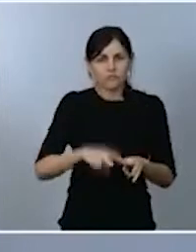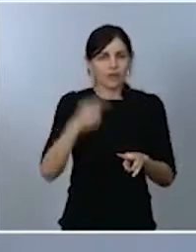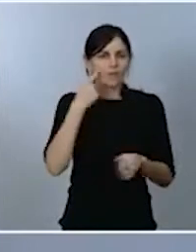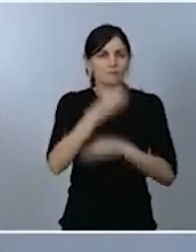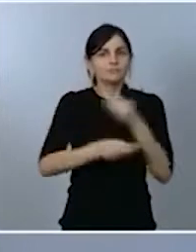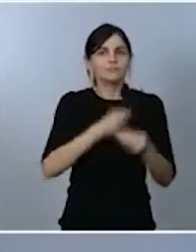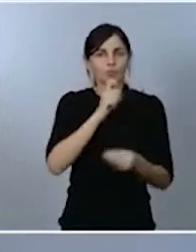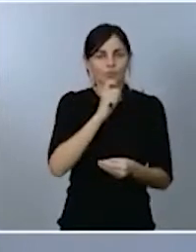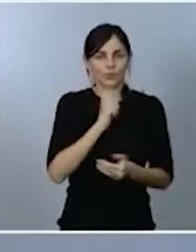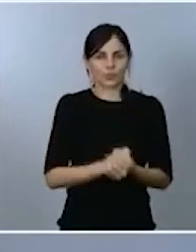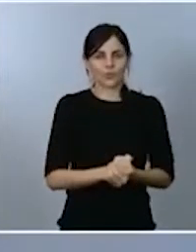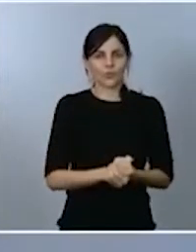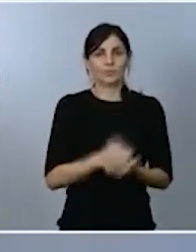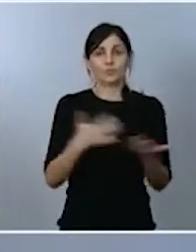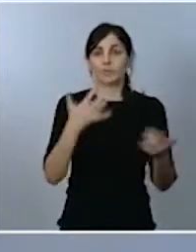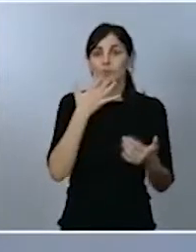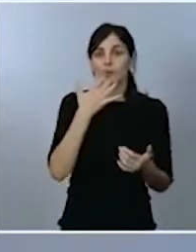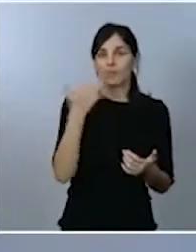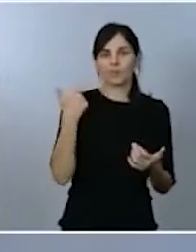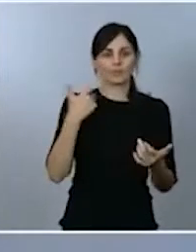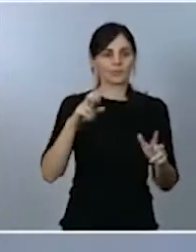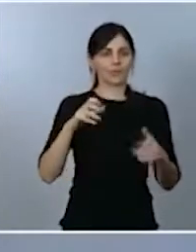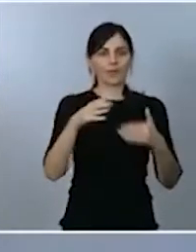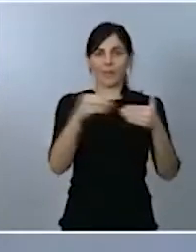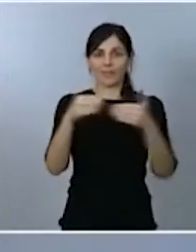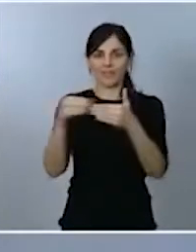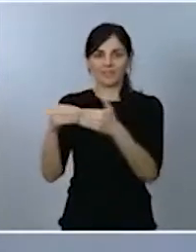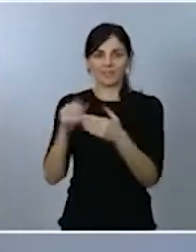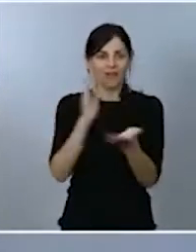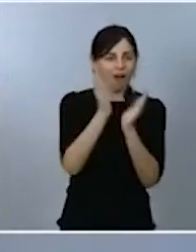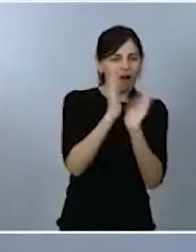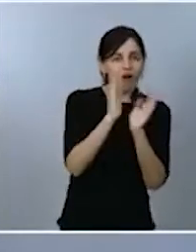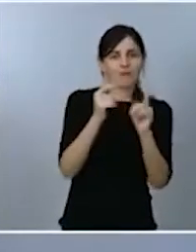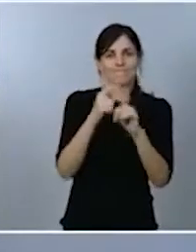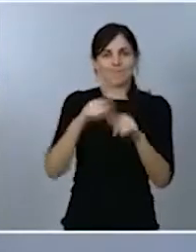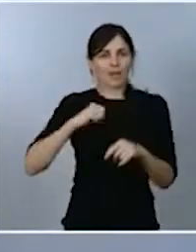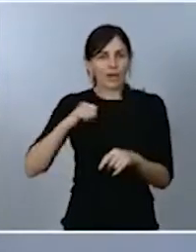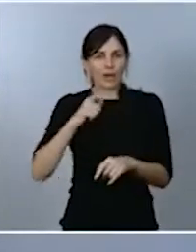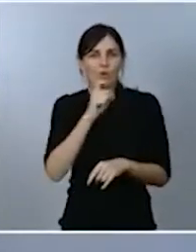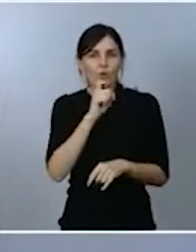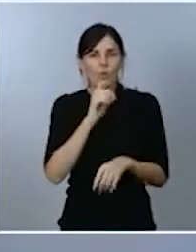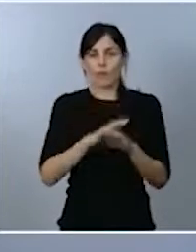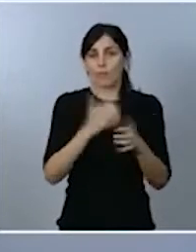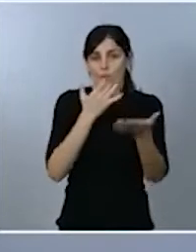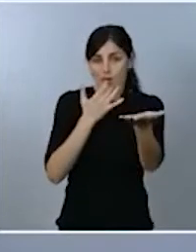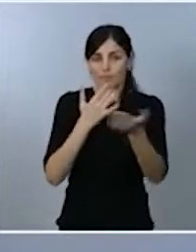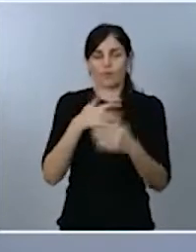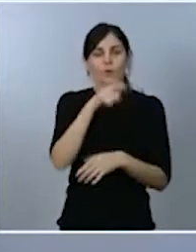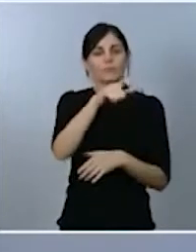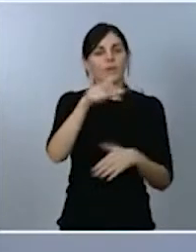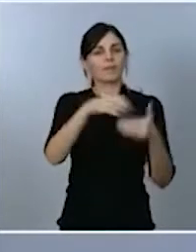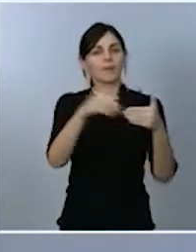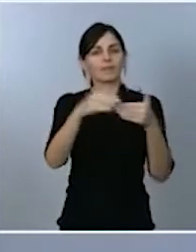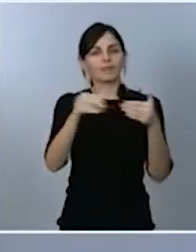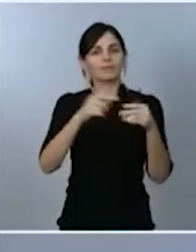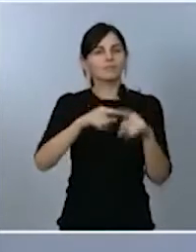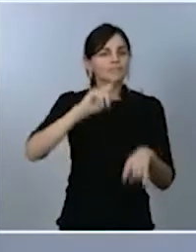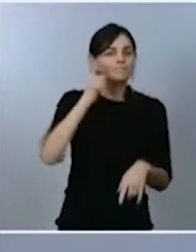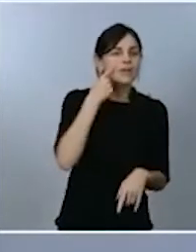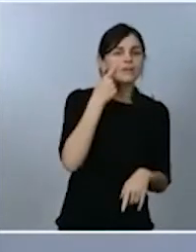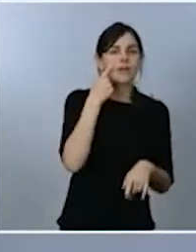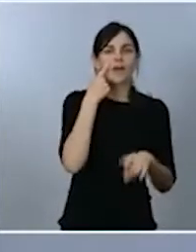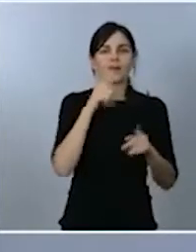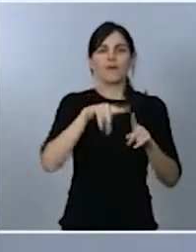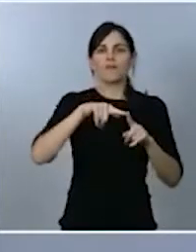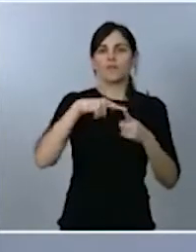clínico de los pacientes, por ejemplo, para identificar factores genéticos de los pacientes que nos puedan ayudar a saber de antemano quién pueda